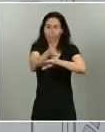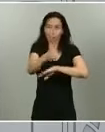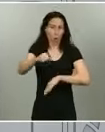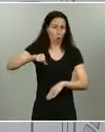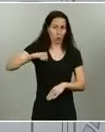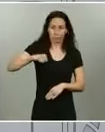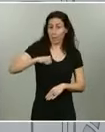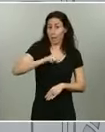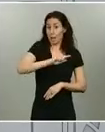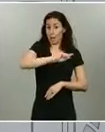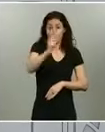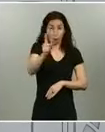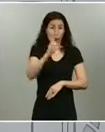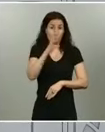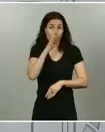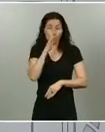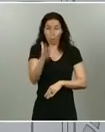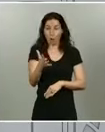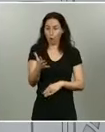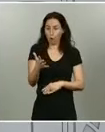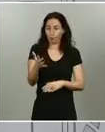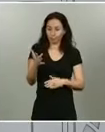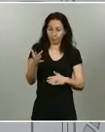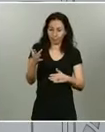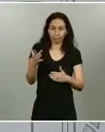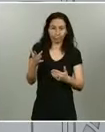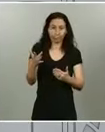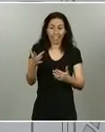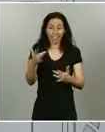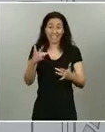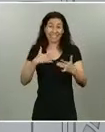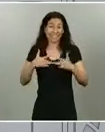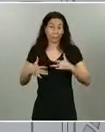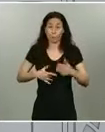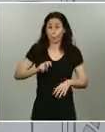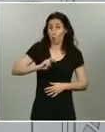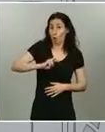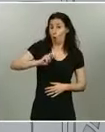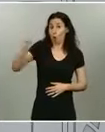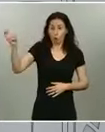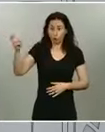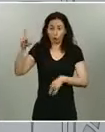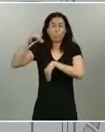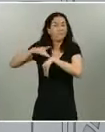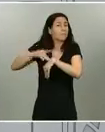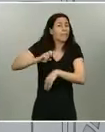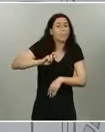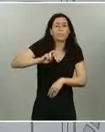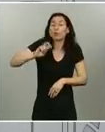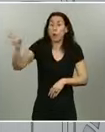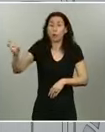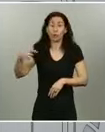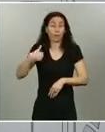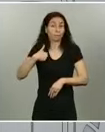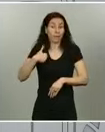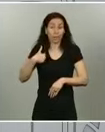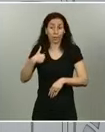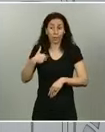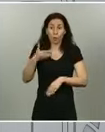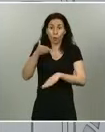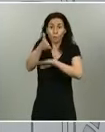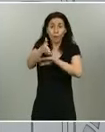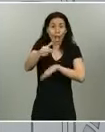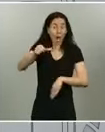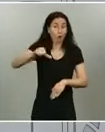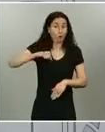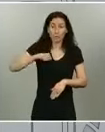que pueden causar altas mortalidades y que los pacientes, los enfermos, por miedo a acudir a un hospital donde había un